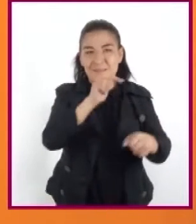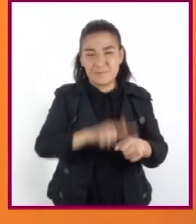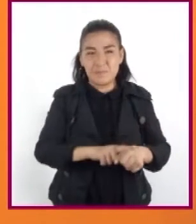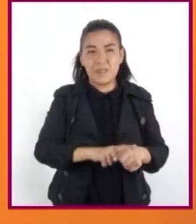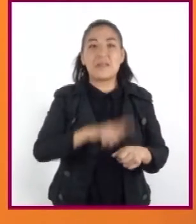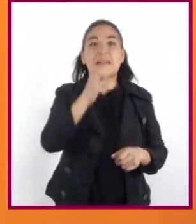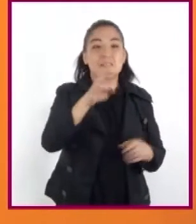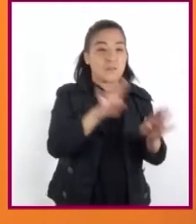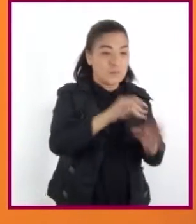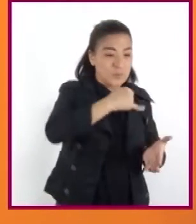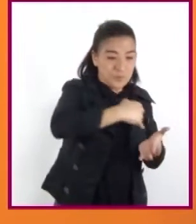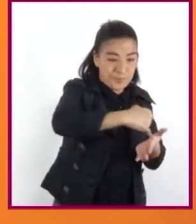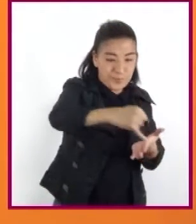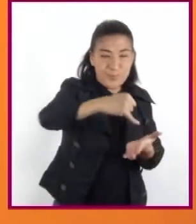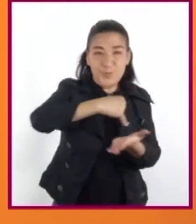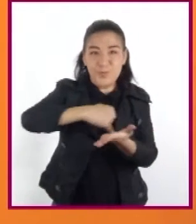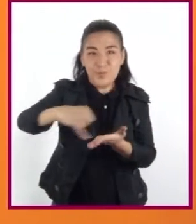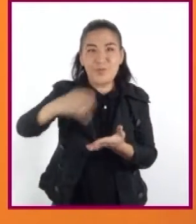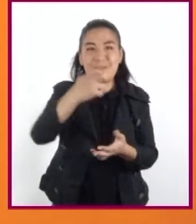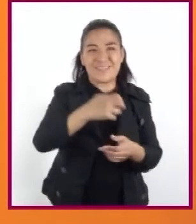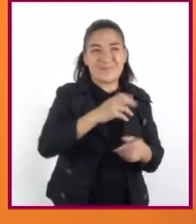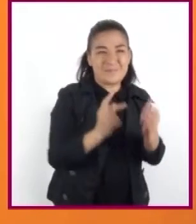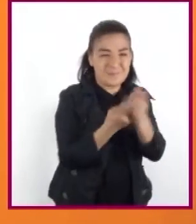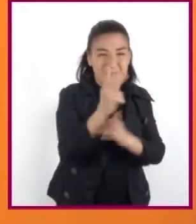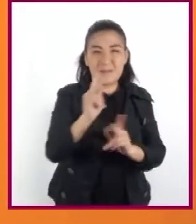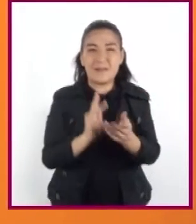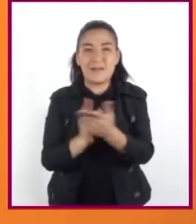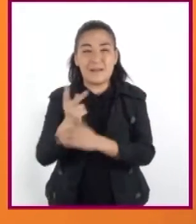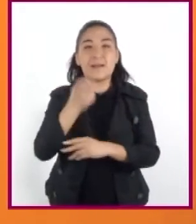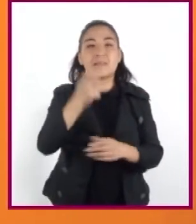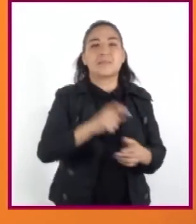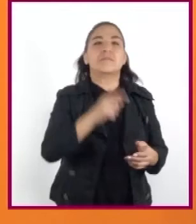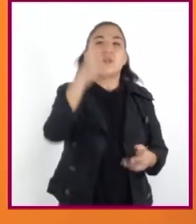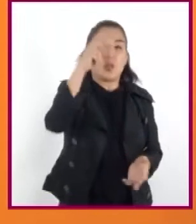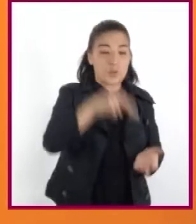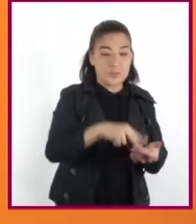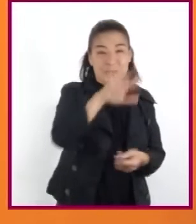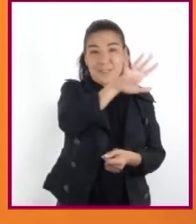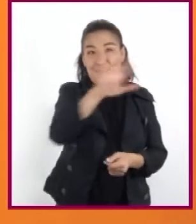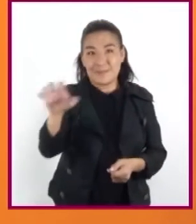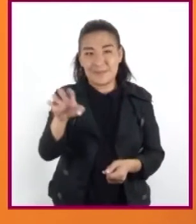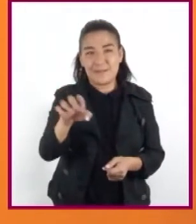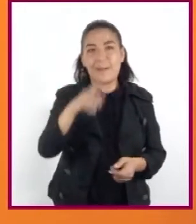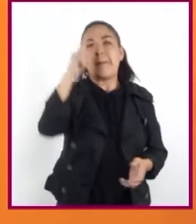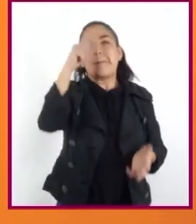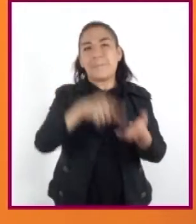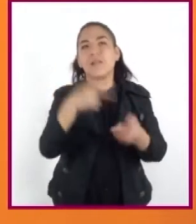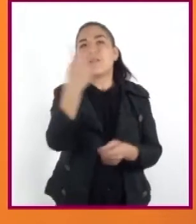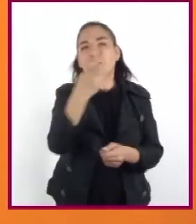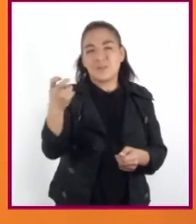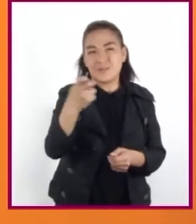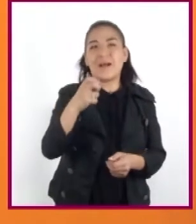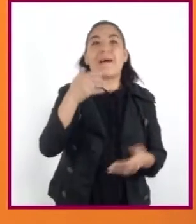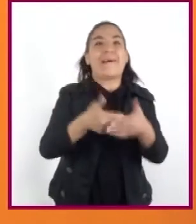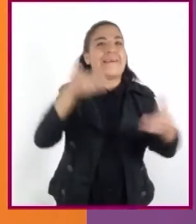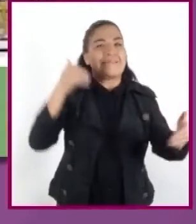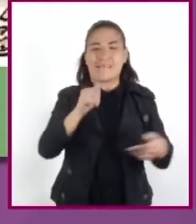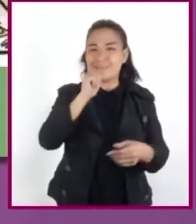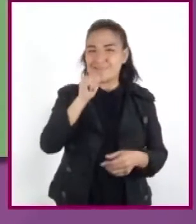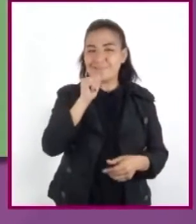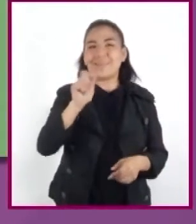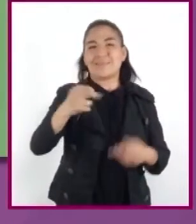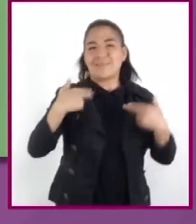la agricultura se generalizó aproximadamente entre los años 2500 y 1200 antes de nuestra era.